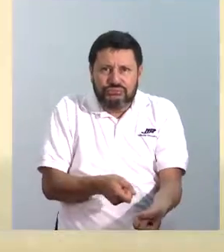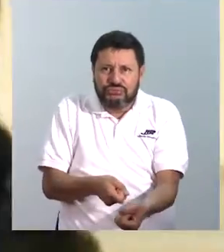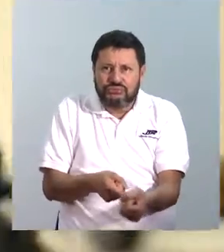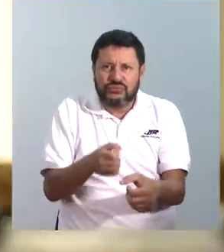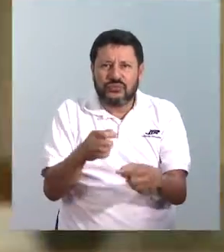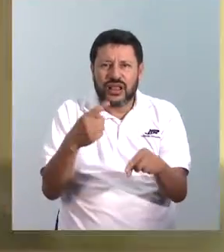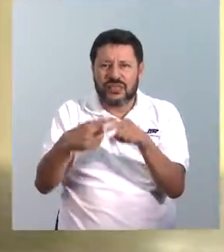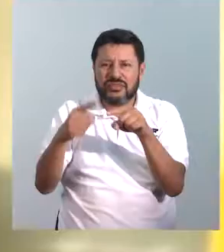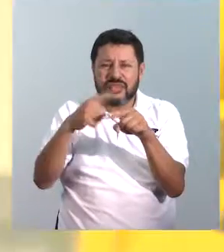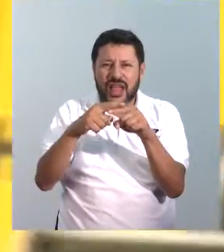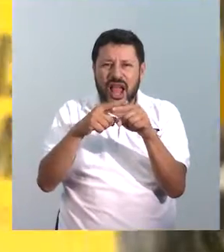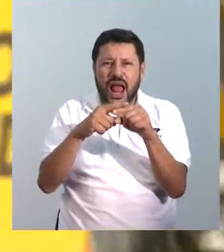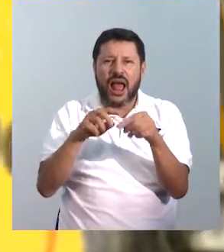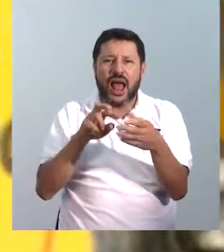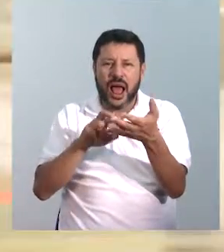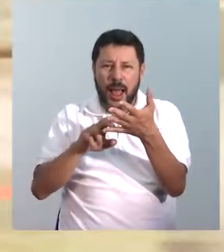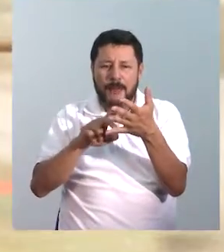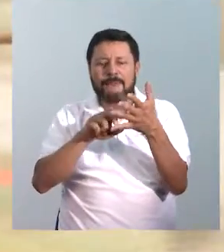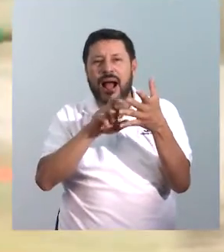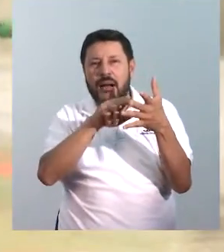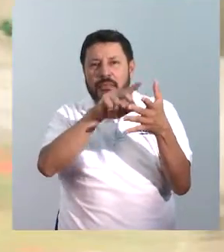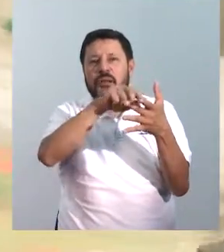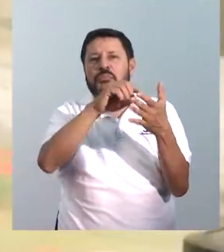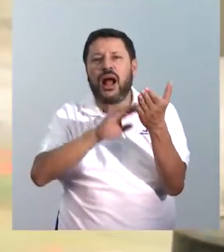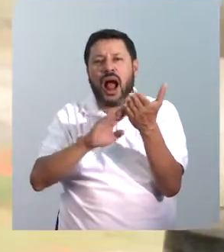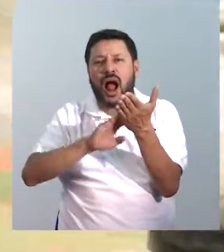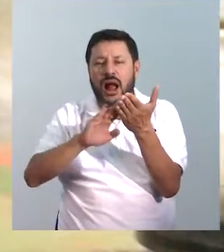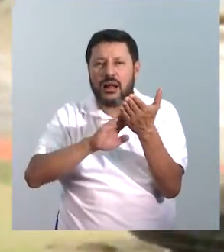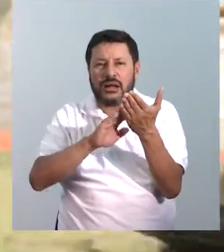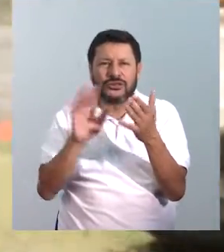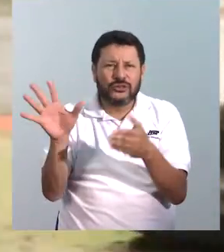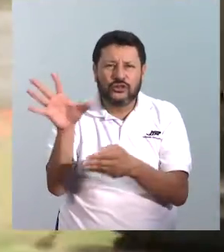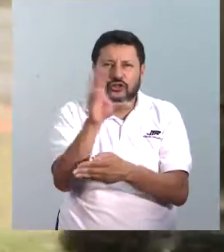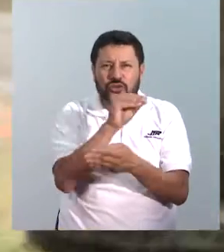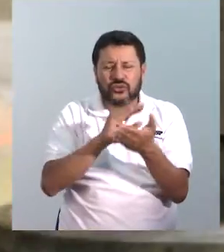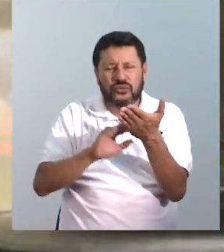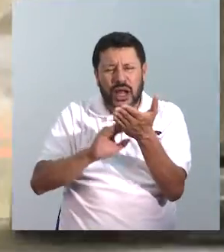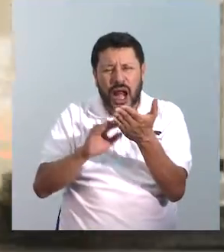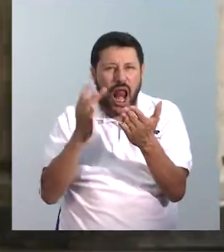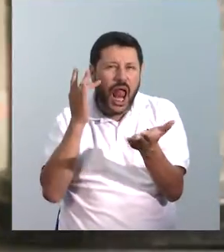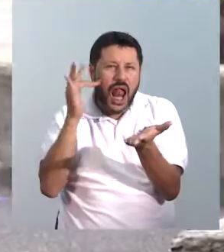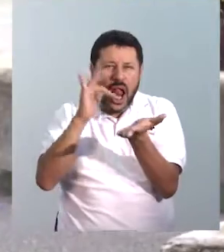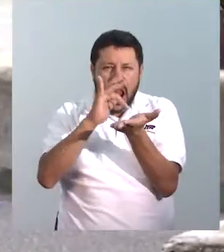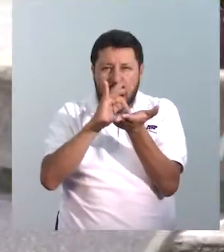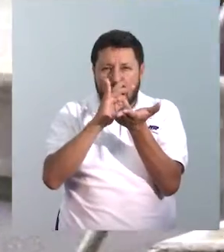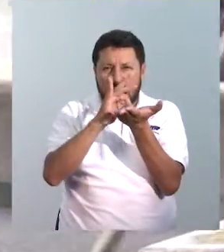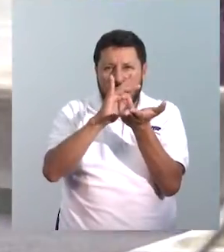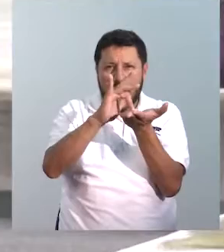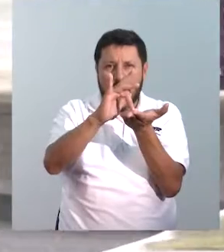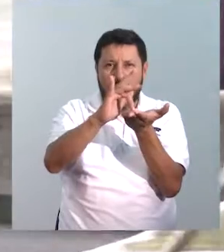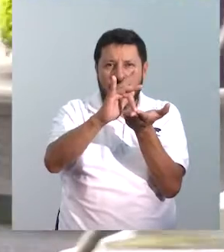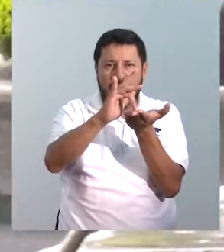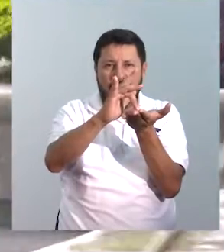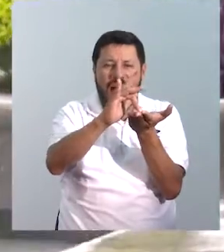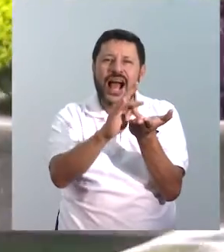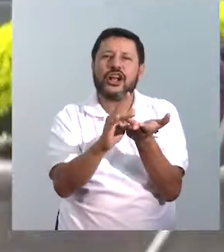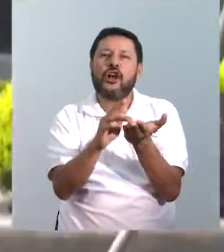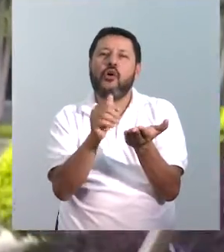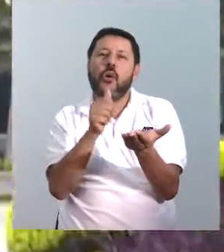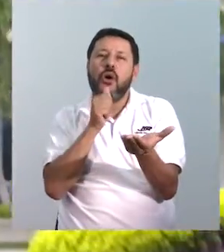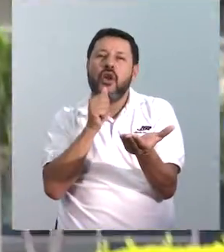brilladas de tacos, de puntos fijos, de escaleras. Hacemos todas las brigadas de todo lo que es